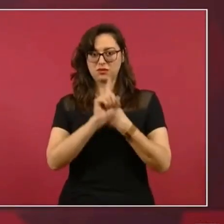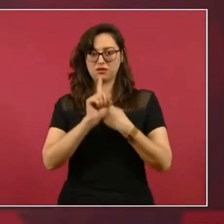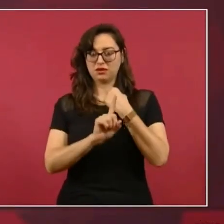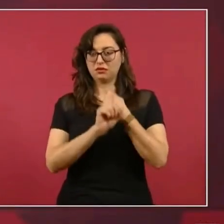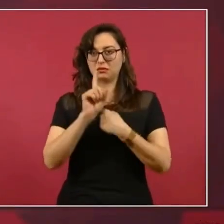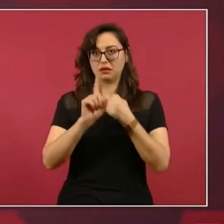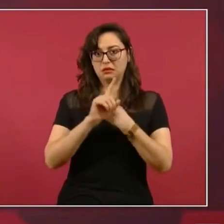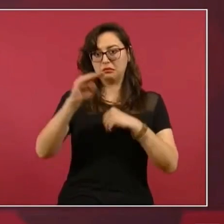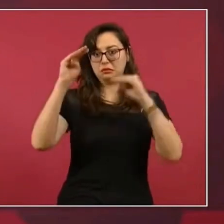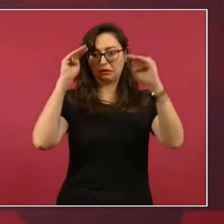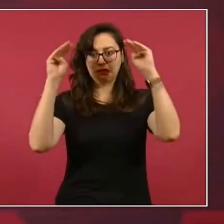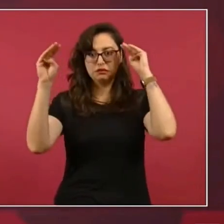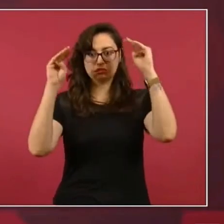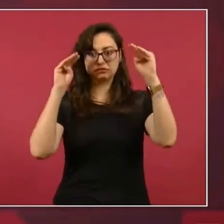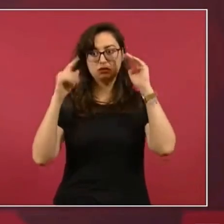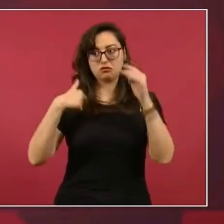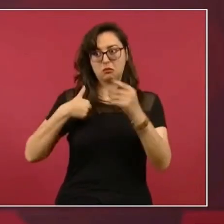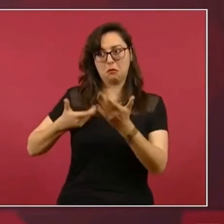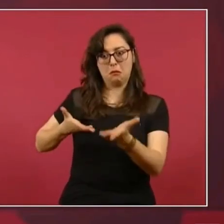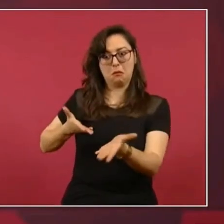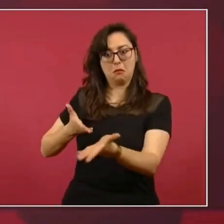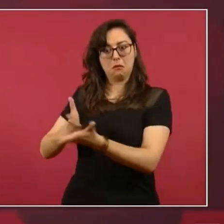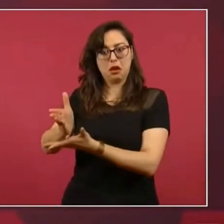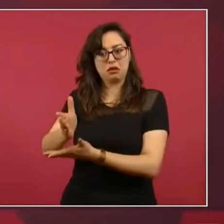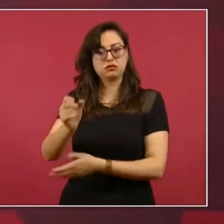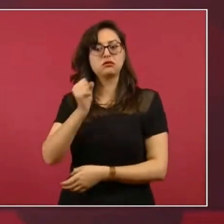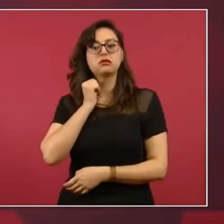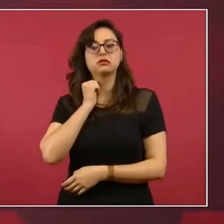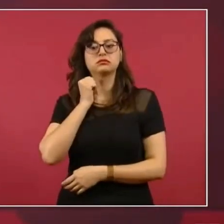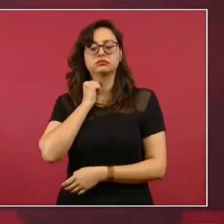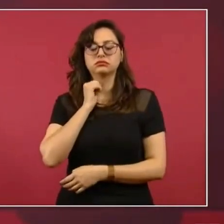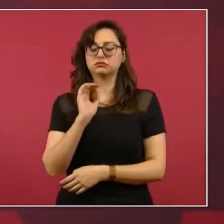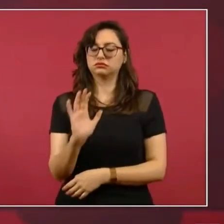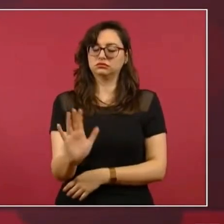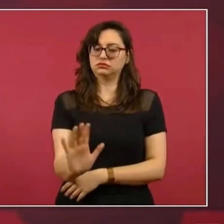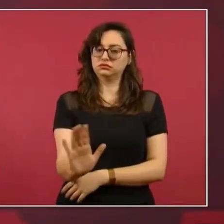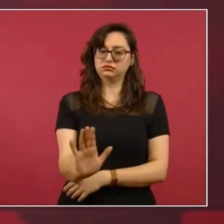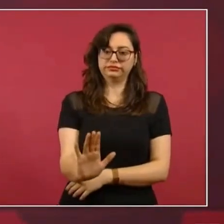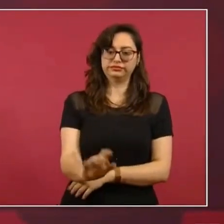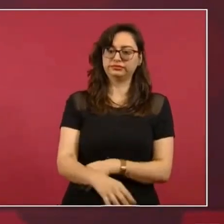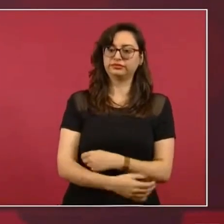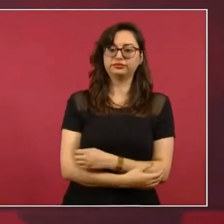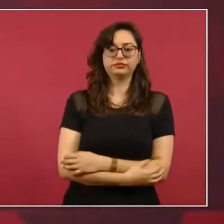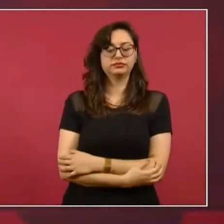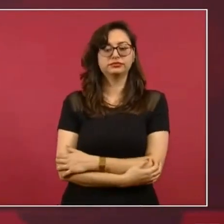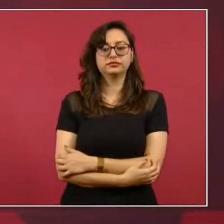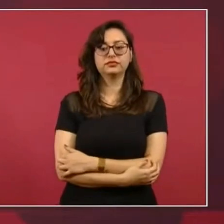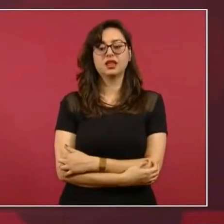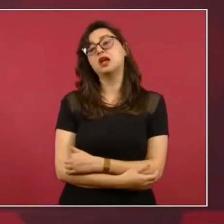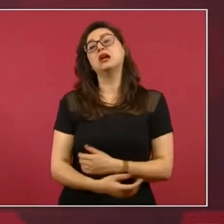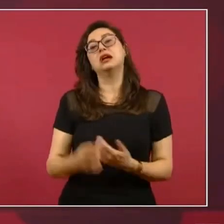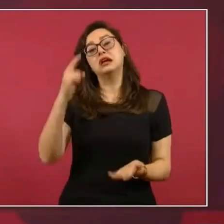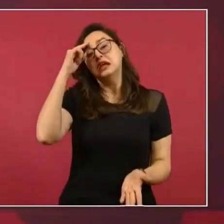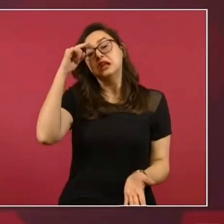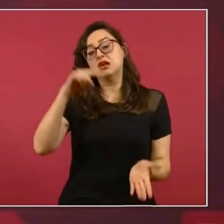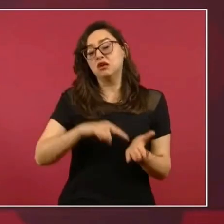está pendiente una reforma que ya no me va a tocar a mí.